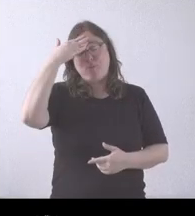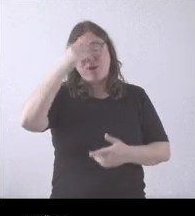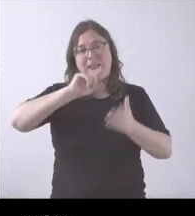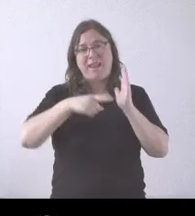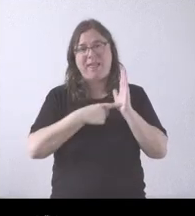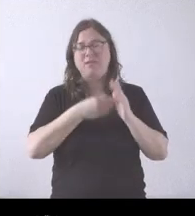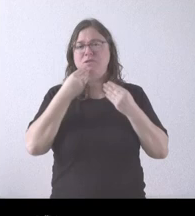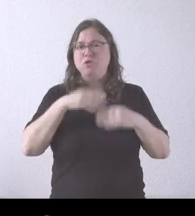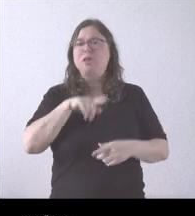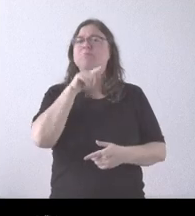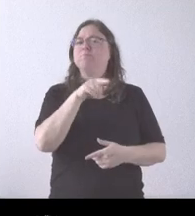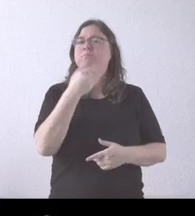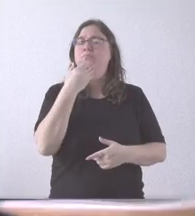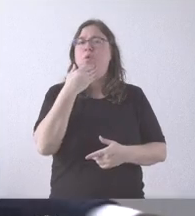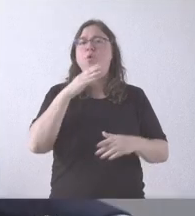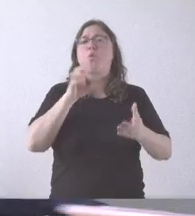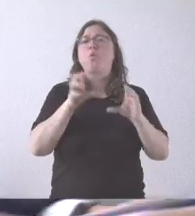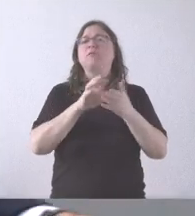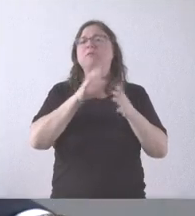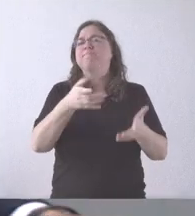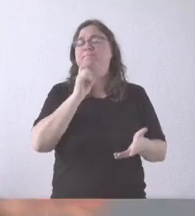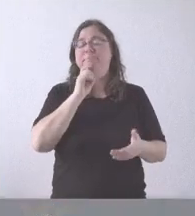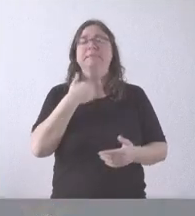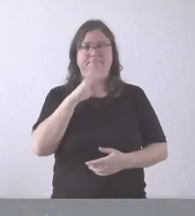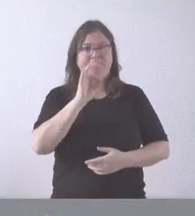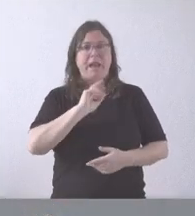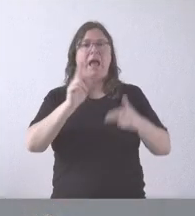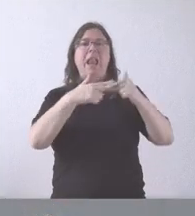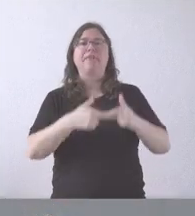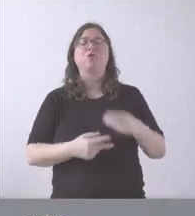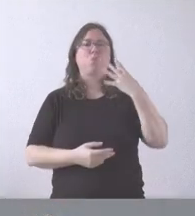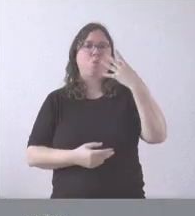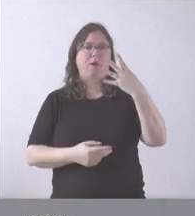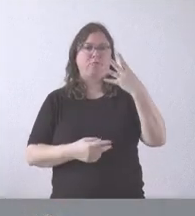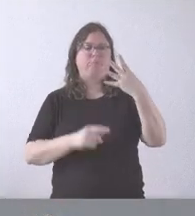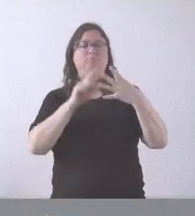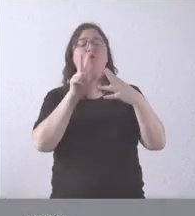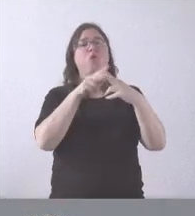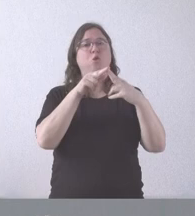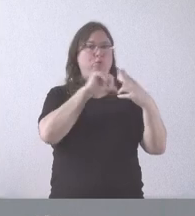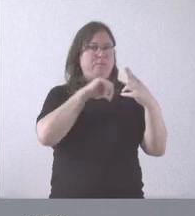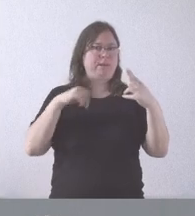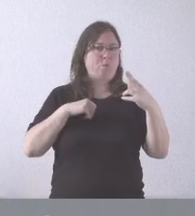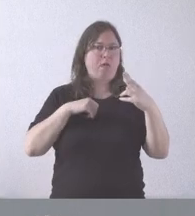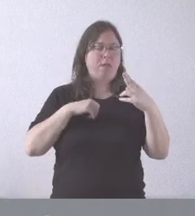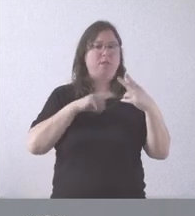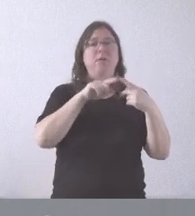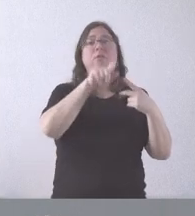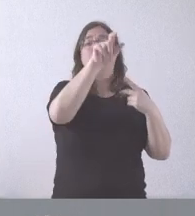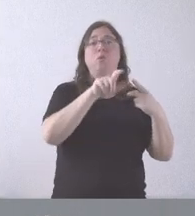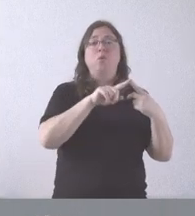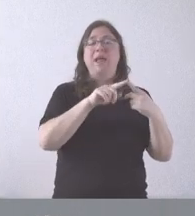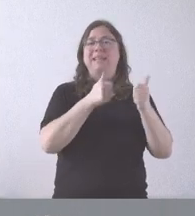la Junta respecto a este espacio. Sí, hubo cuatro alegaciones únicamente en relación con este procedimiento, dos de particulares, uno de ellos de la